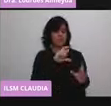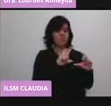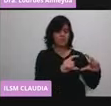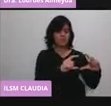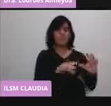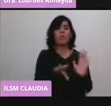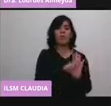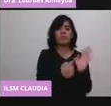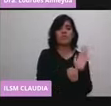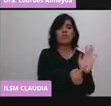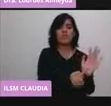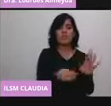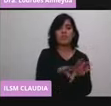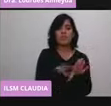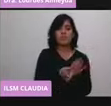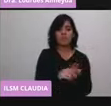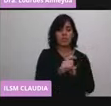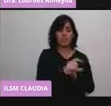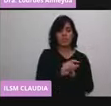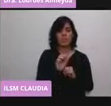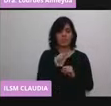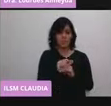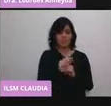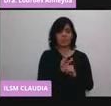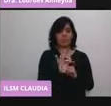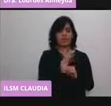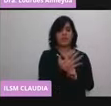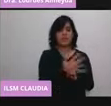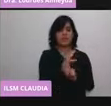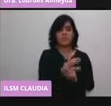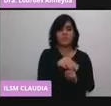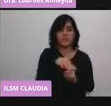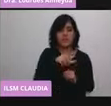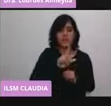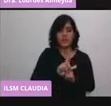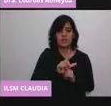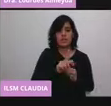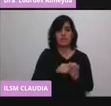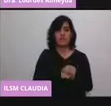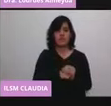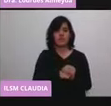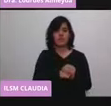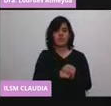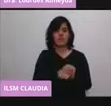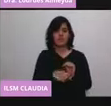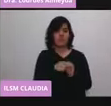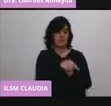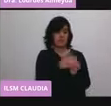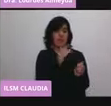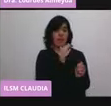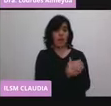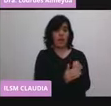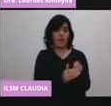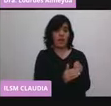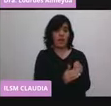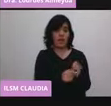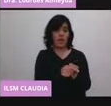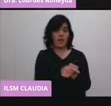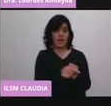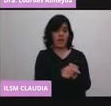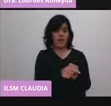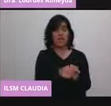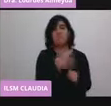frasco ámpula de 0.45 mililitros. Que después de reconstituida, da para cinco